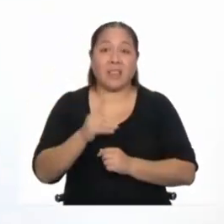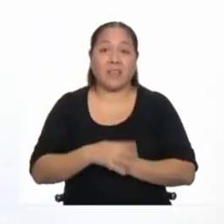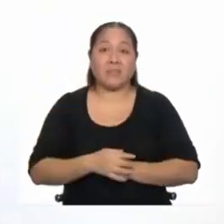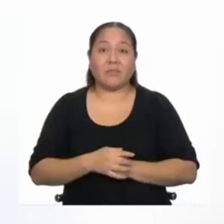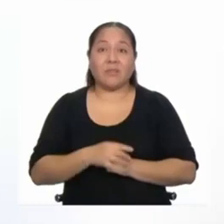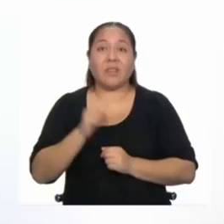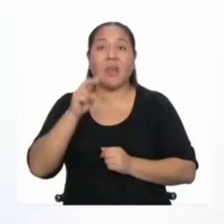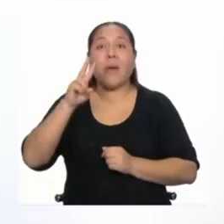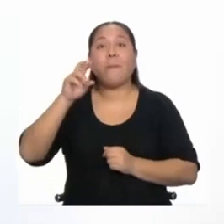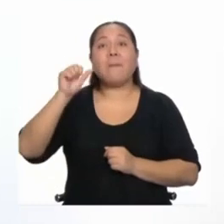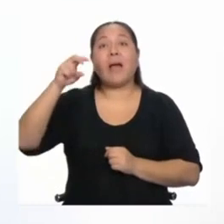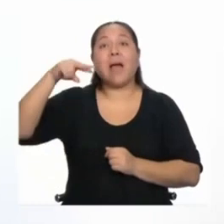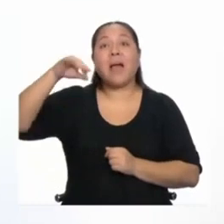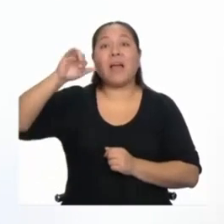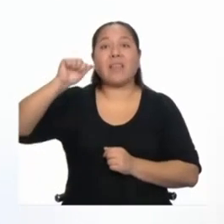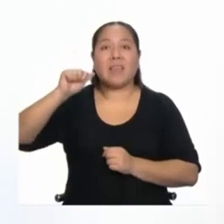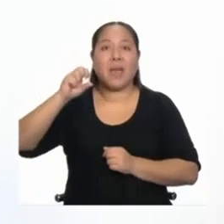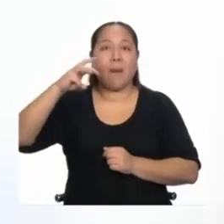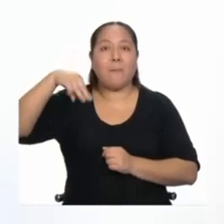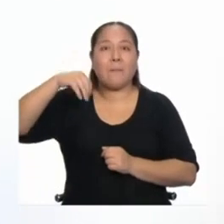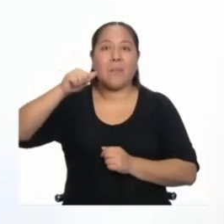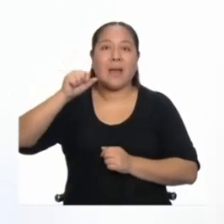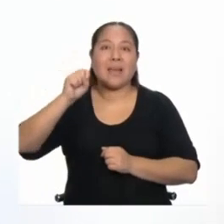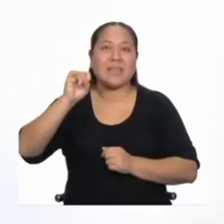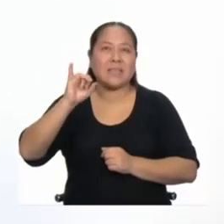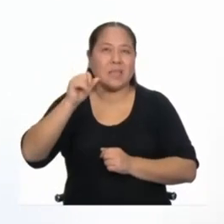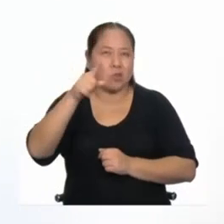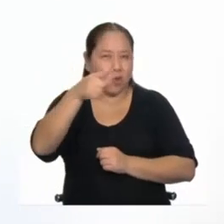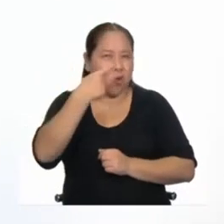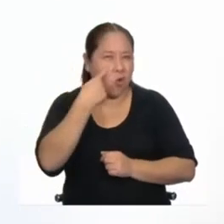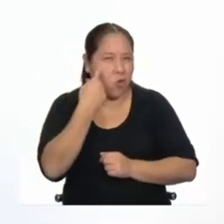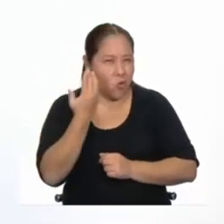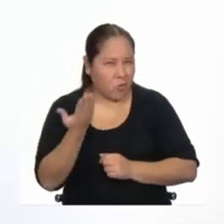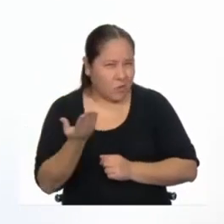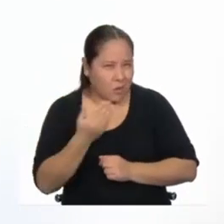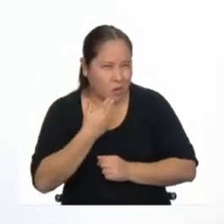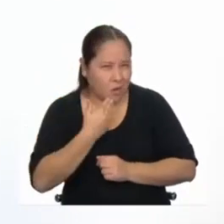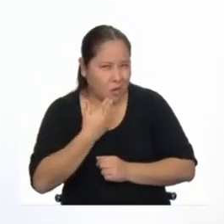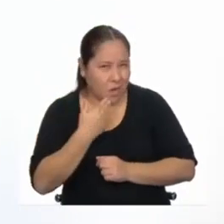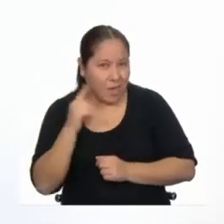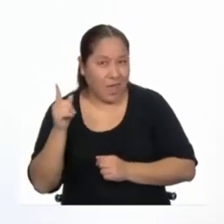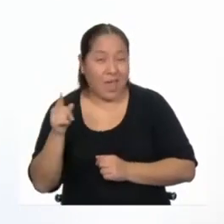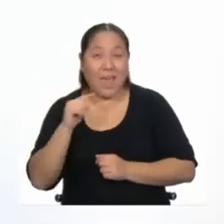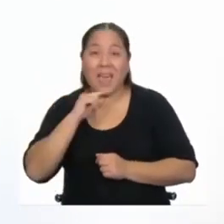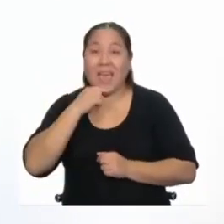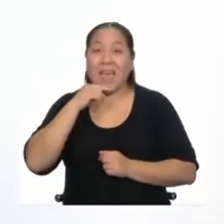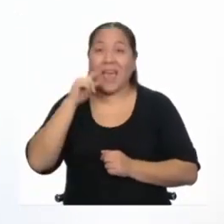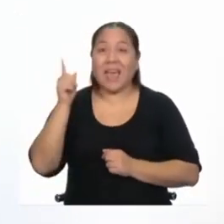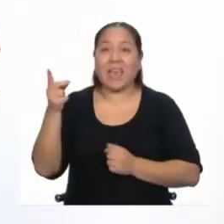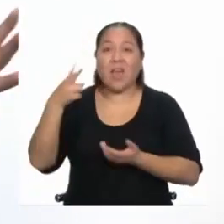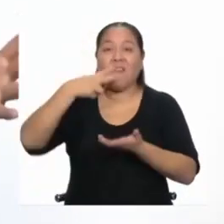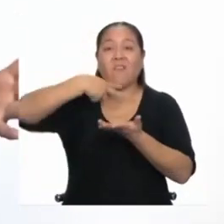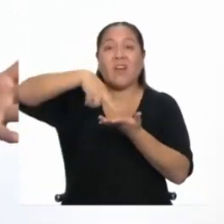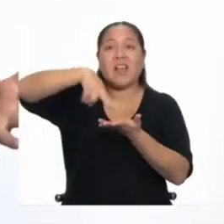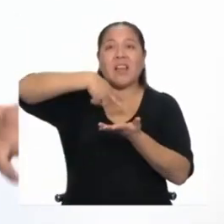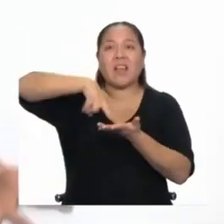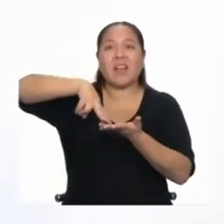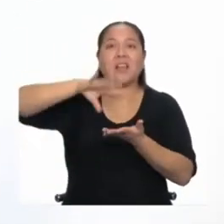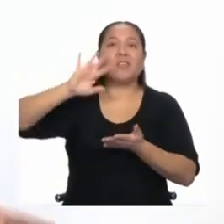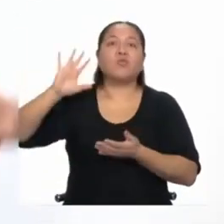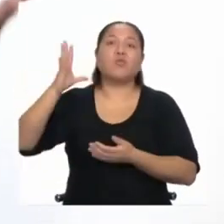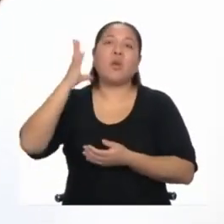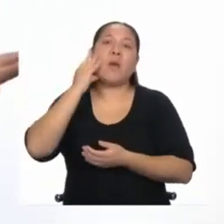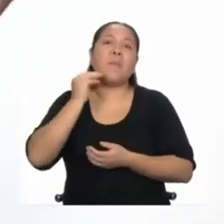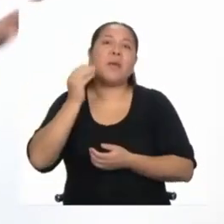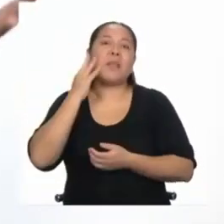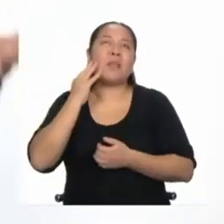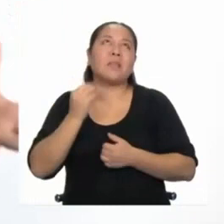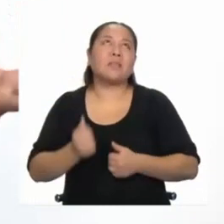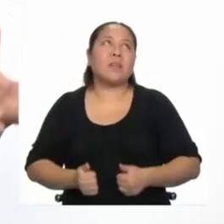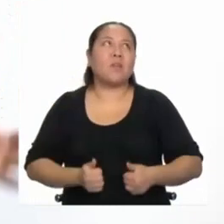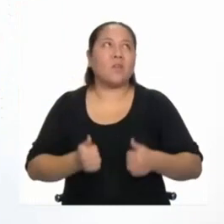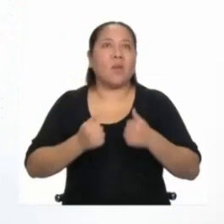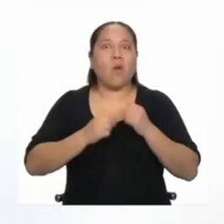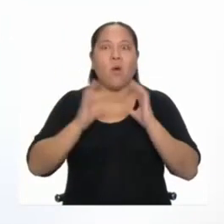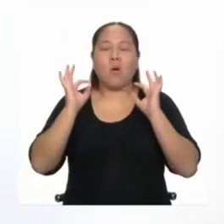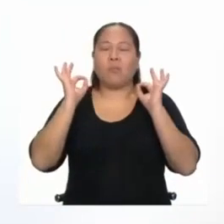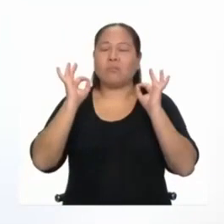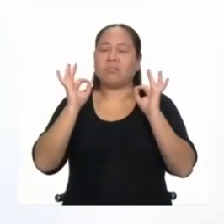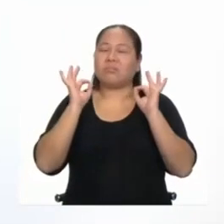por Bania Macías. ¿Conocen a Bania Macías? Ella es una bailarina que tiene una experiencia de vida increíble.